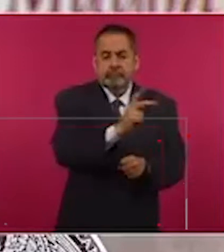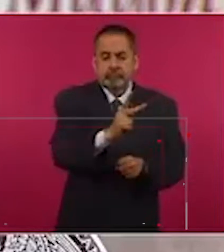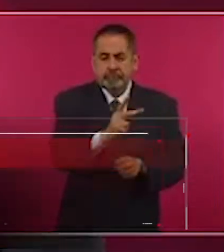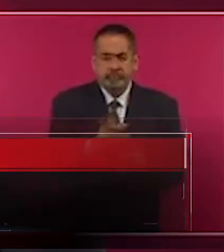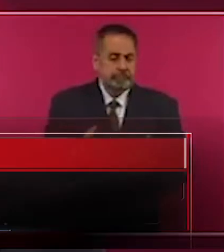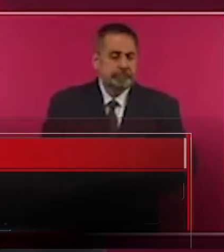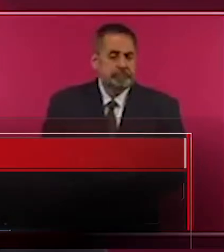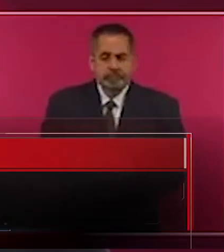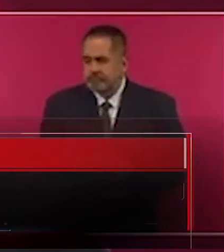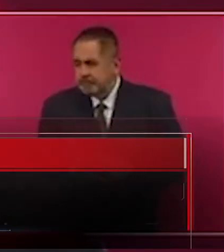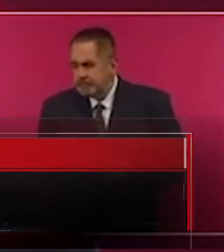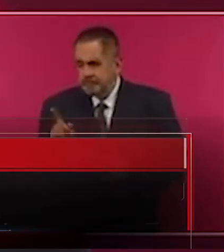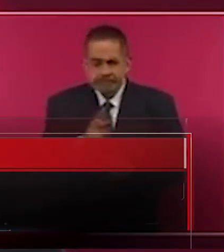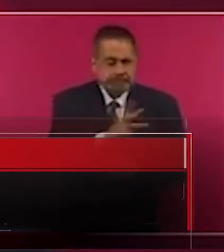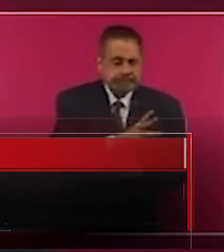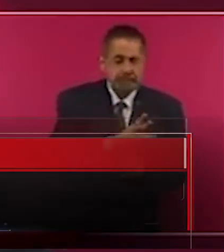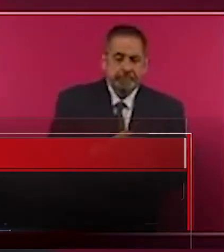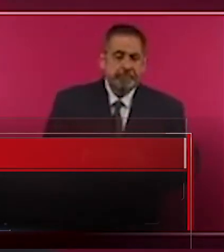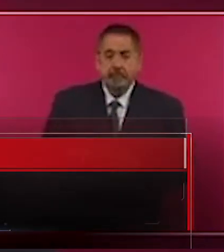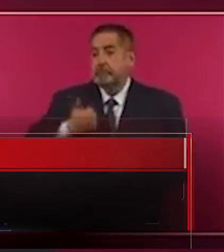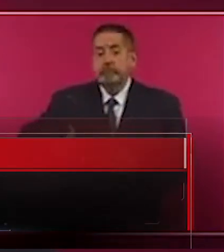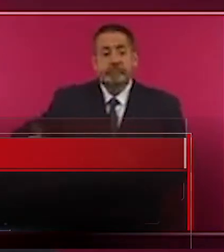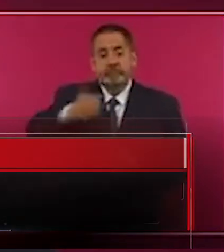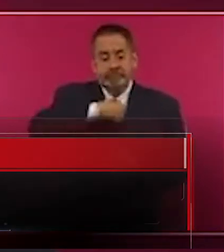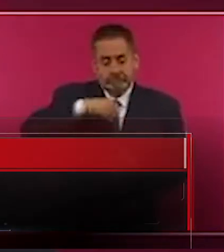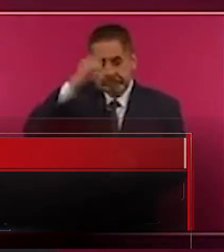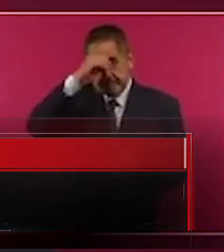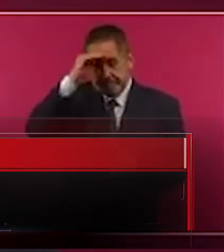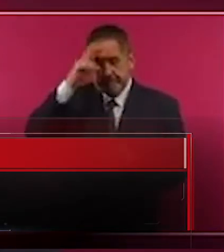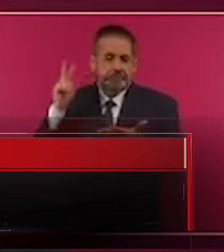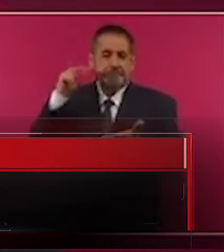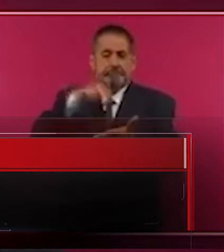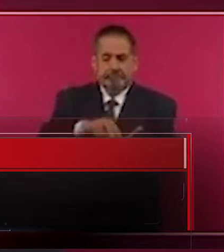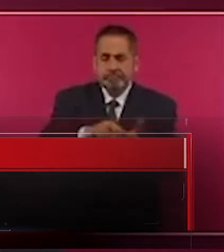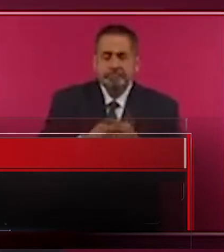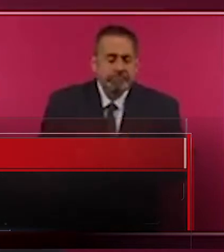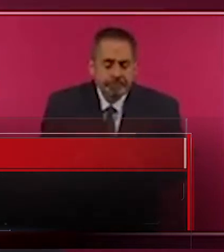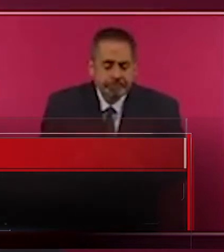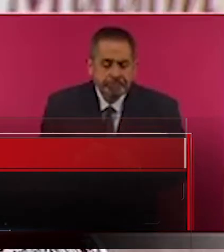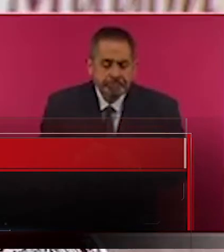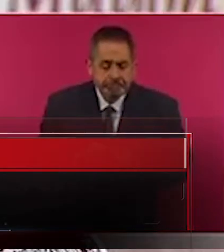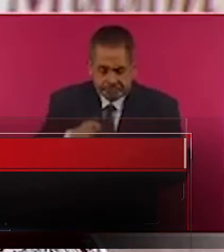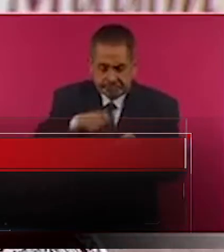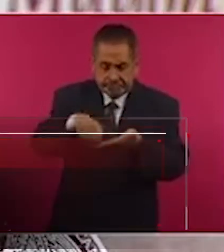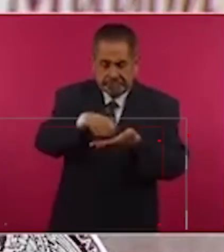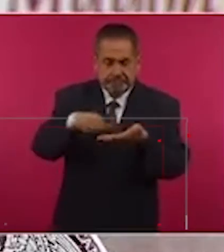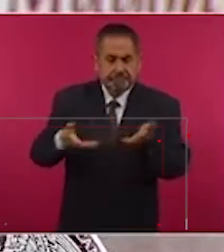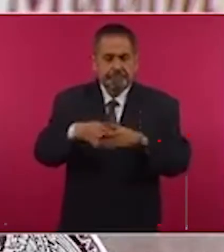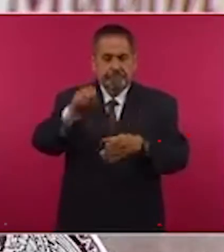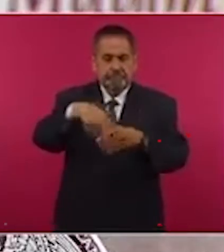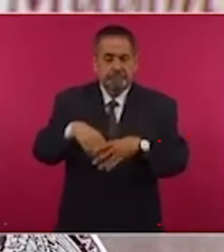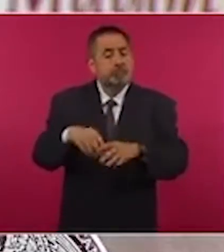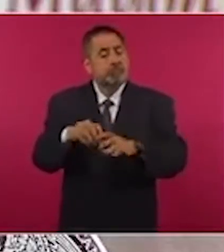Se podrá emitir la opinión de manera presencial o bien vía electrónica